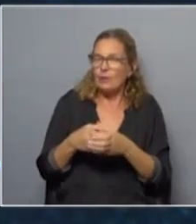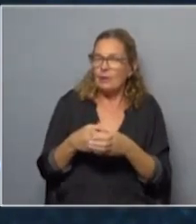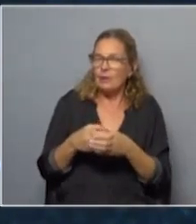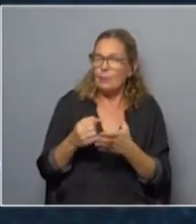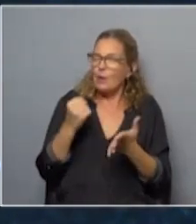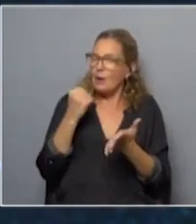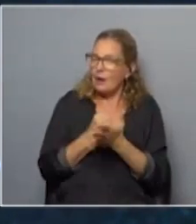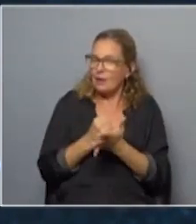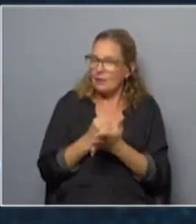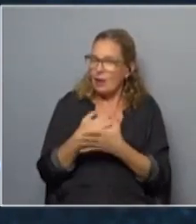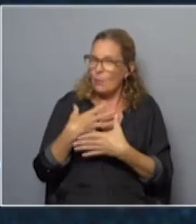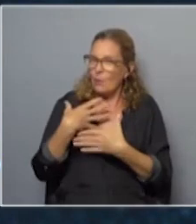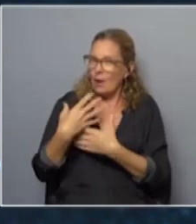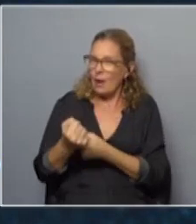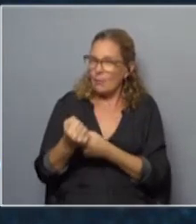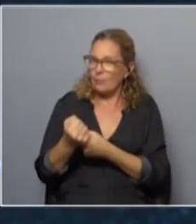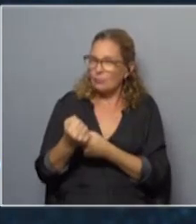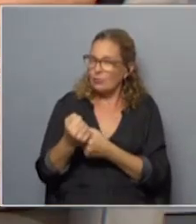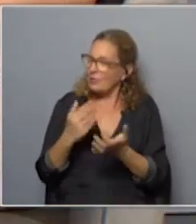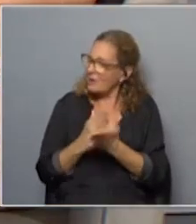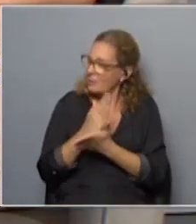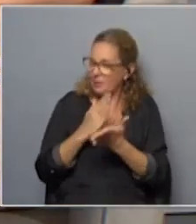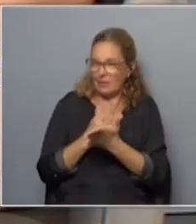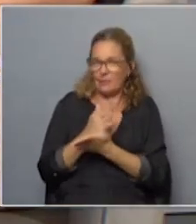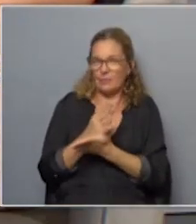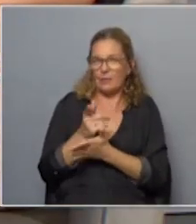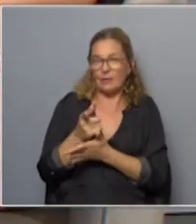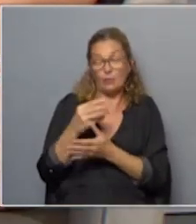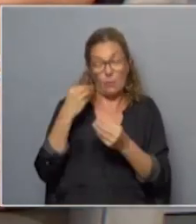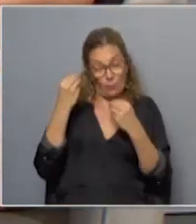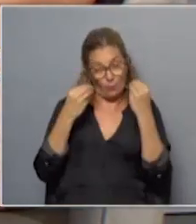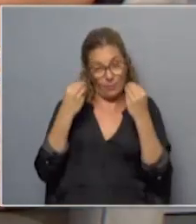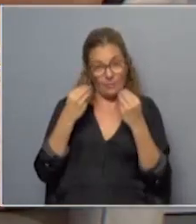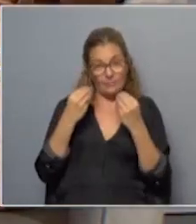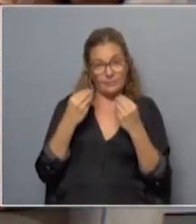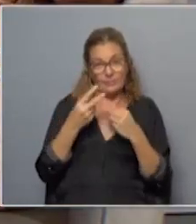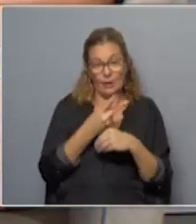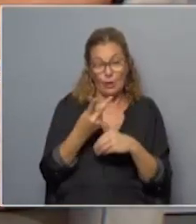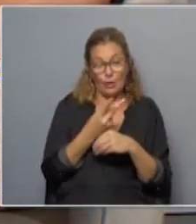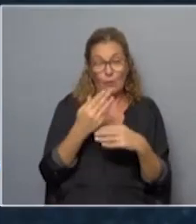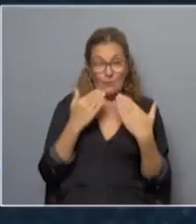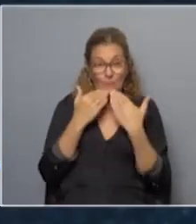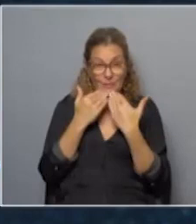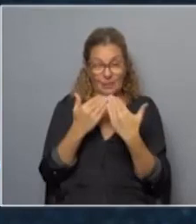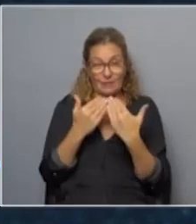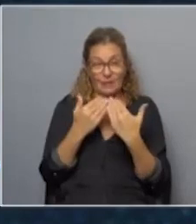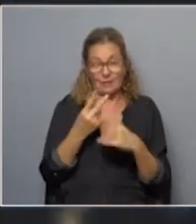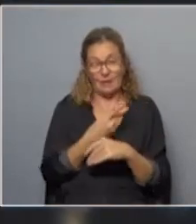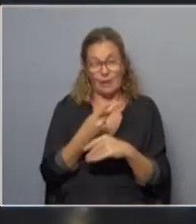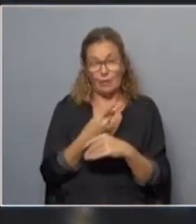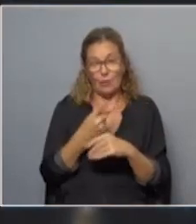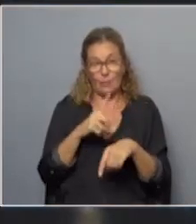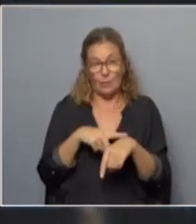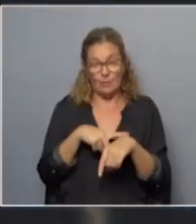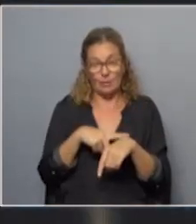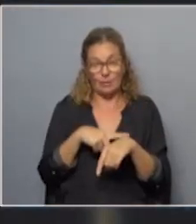garantiza un apoyo de carácter incondicional y eso es lo que nos preocupa Wilder, Tyler Joaquín Gamba muchísimas gracias a ambos por estos